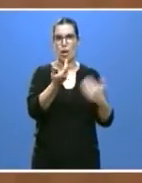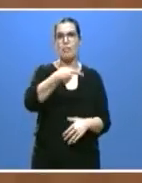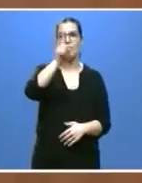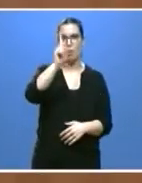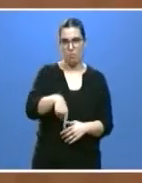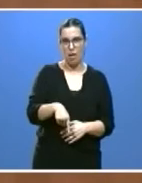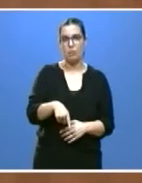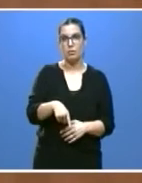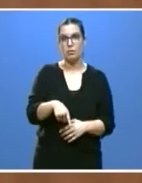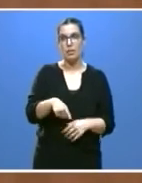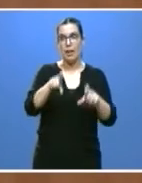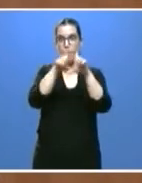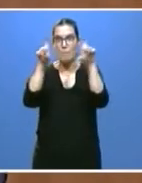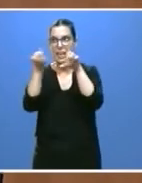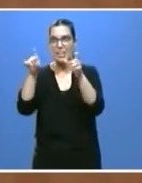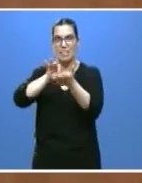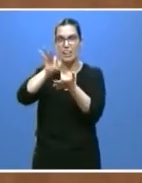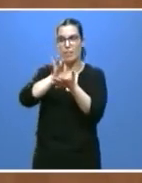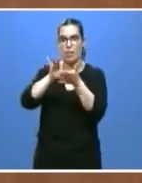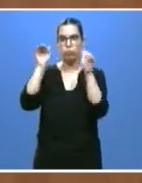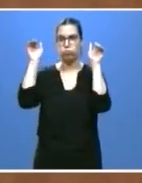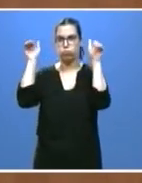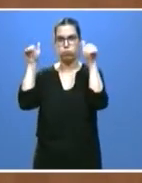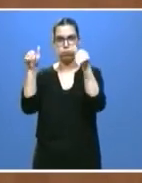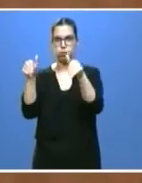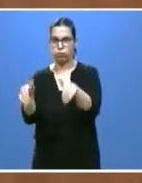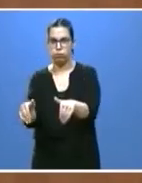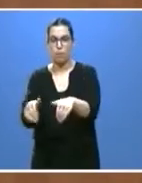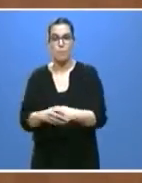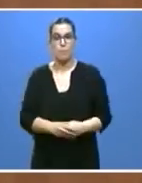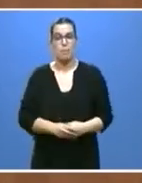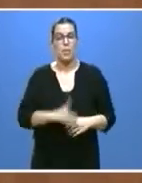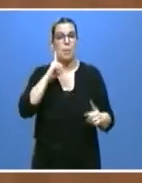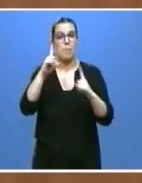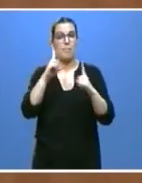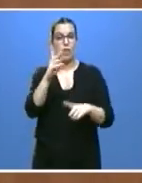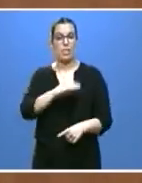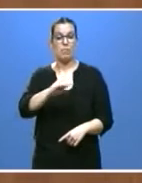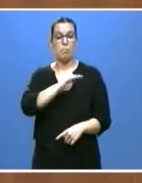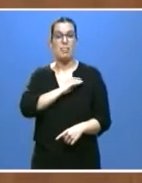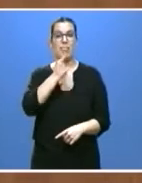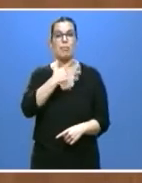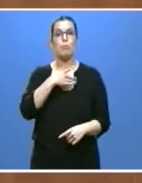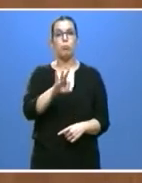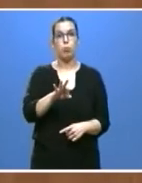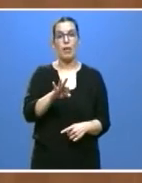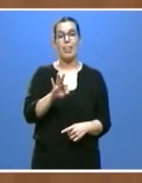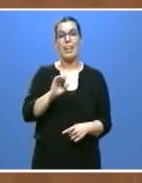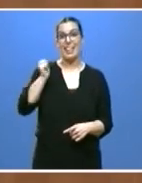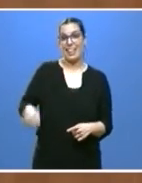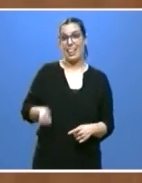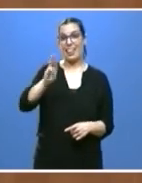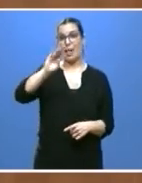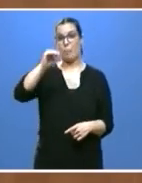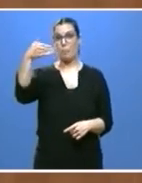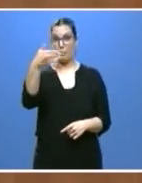actividad de empresas y servicios. Las previsiones de España apuntan a una caída del PIB